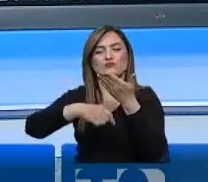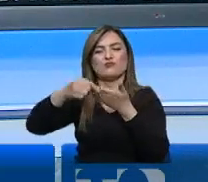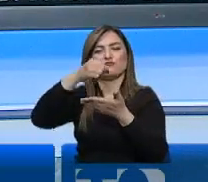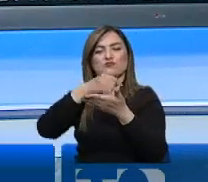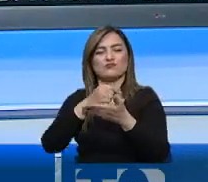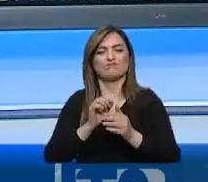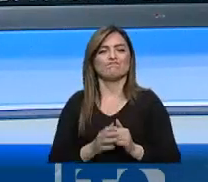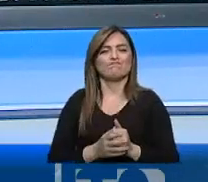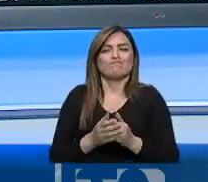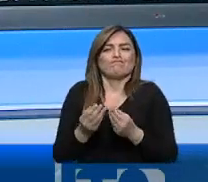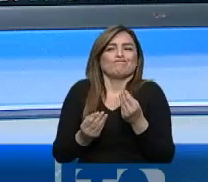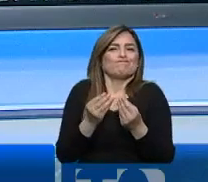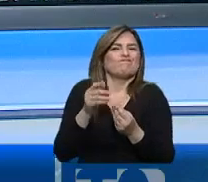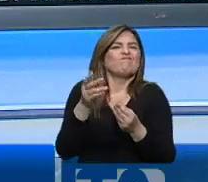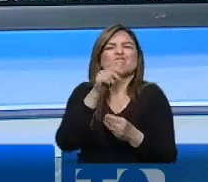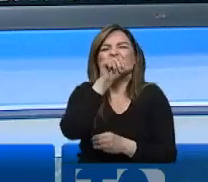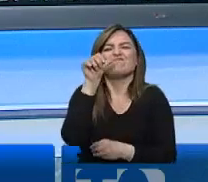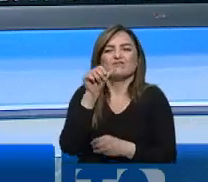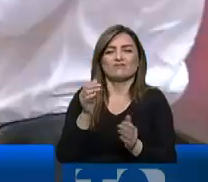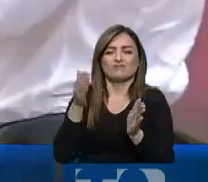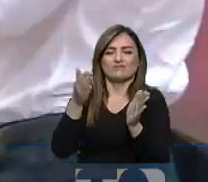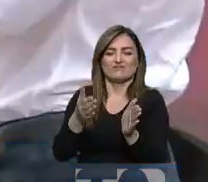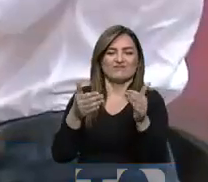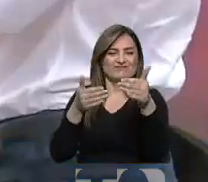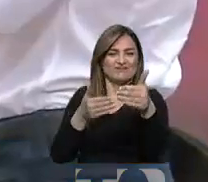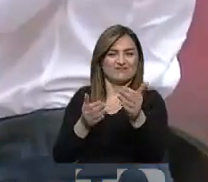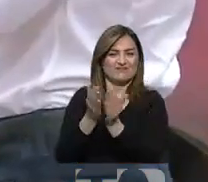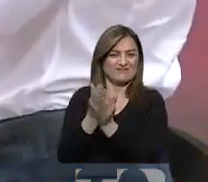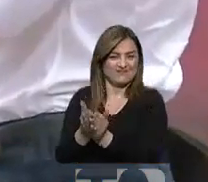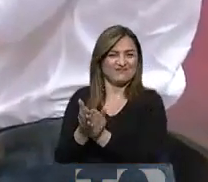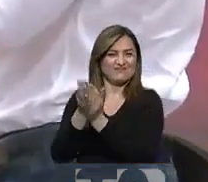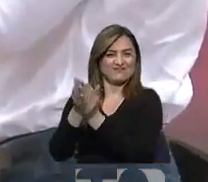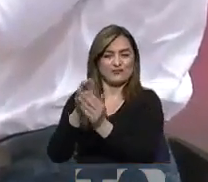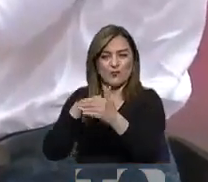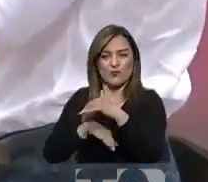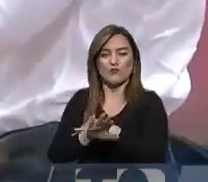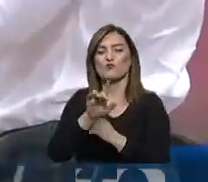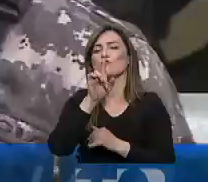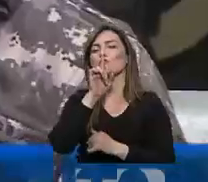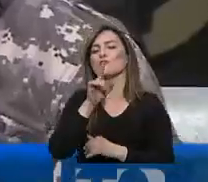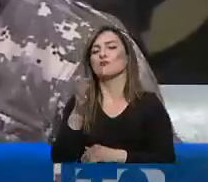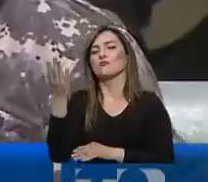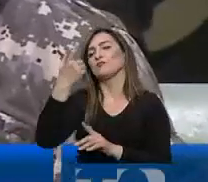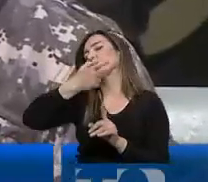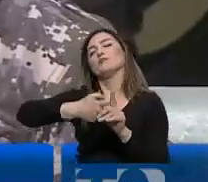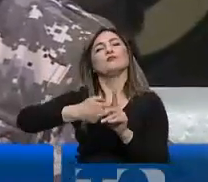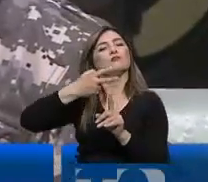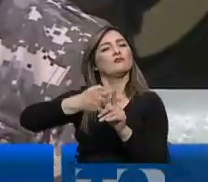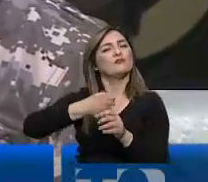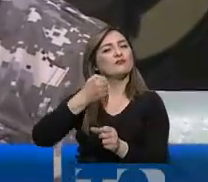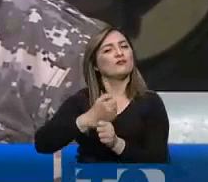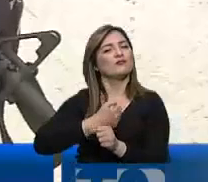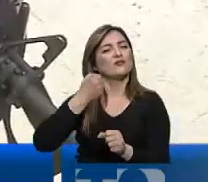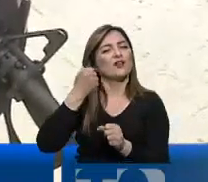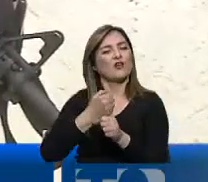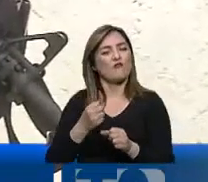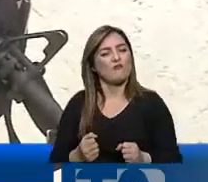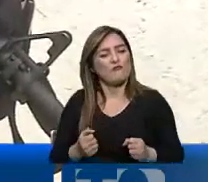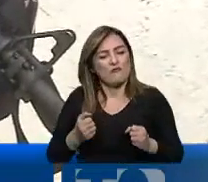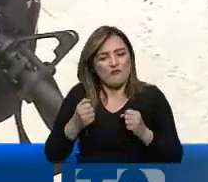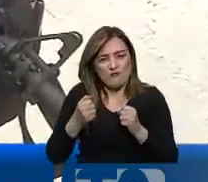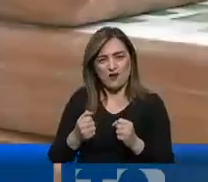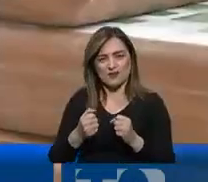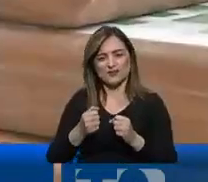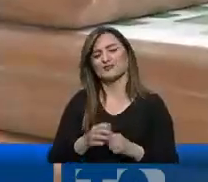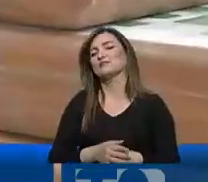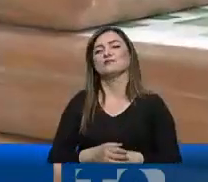contaminar varios contenedores del puerto de Guayaquil. Fueron dos meses de arduo trabajo investigativo por parte del personal de inteligencia de